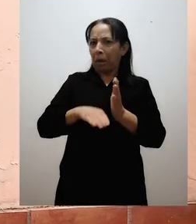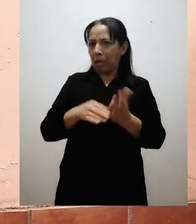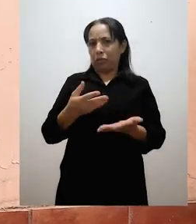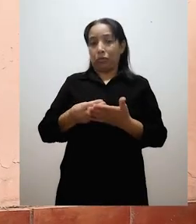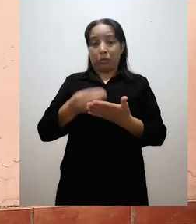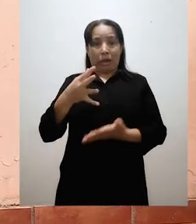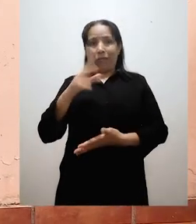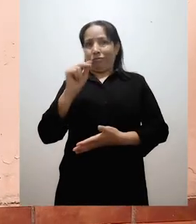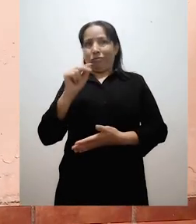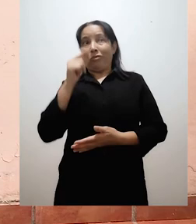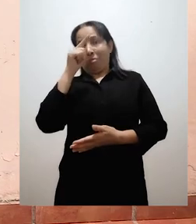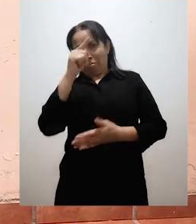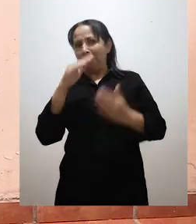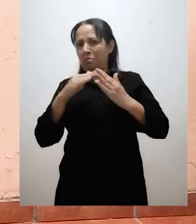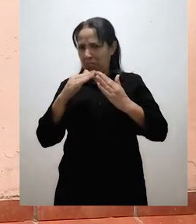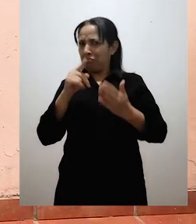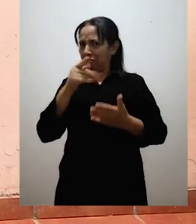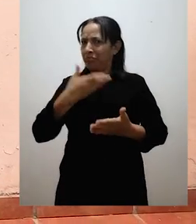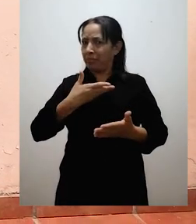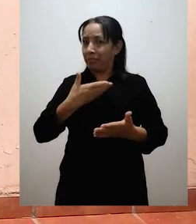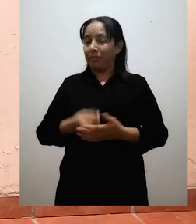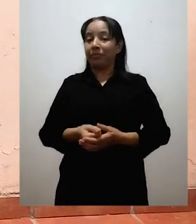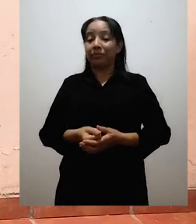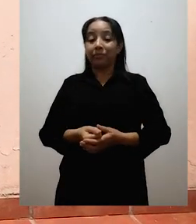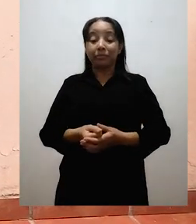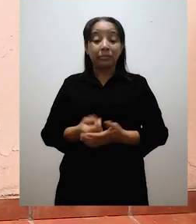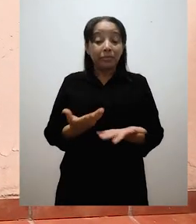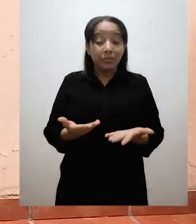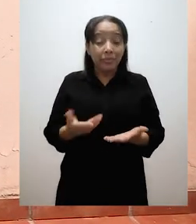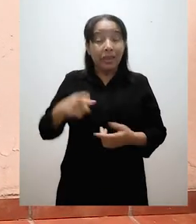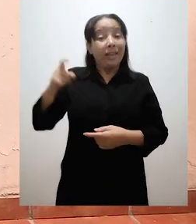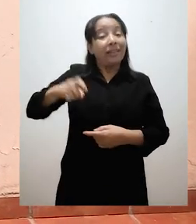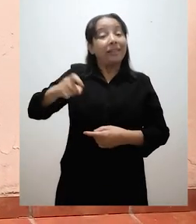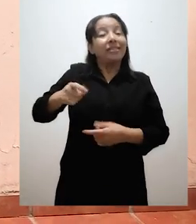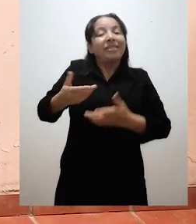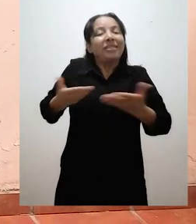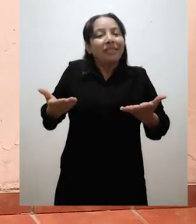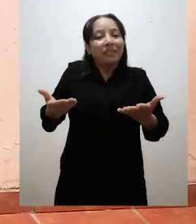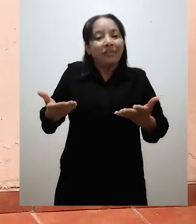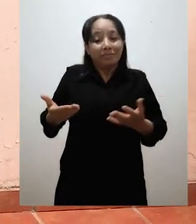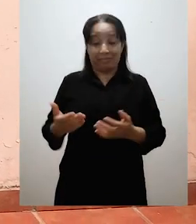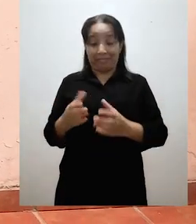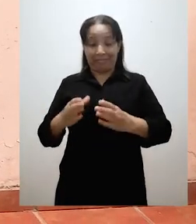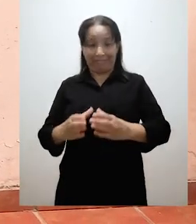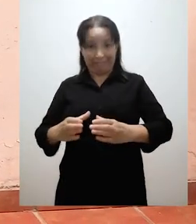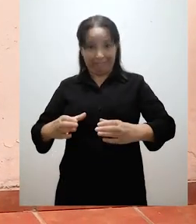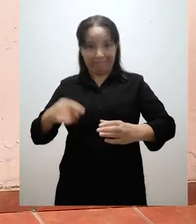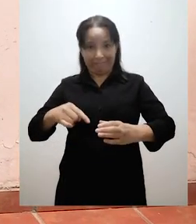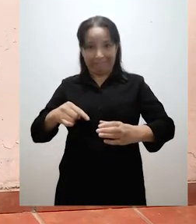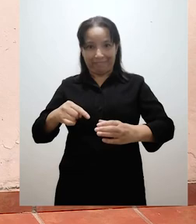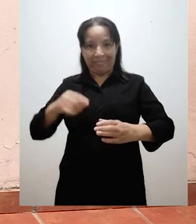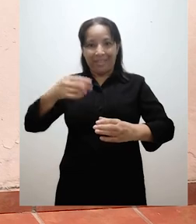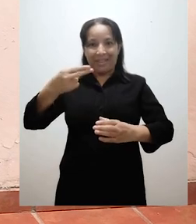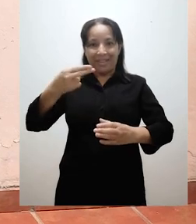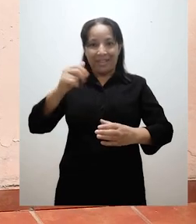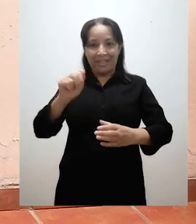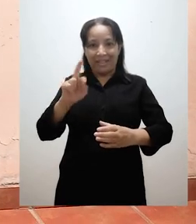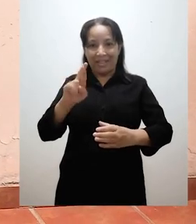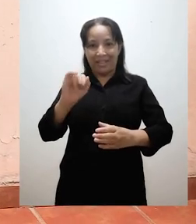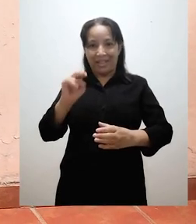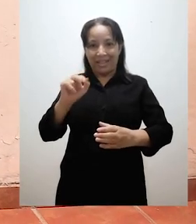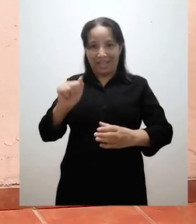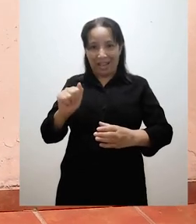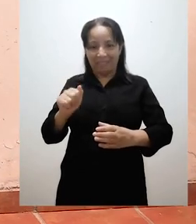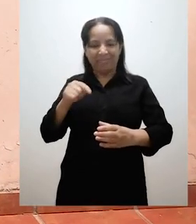Vamos a necesitar tres tazas de harina, que esto equivale a una litra de harina. Un